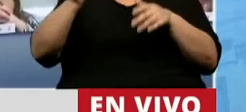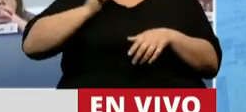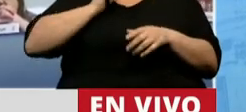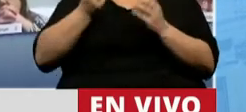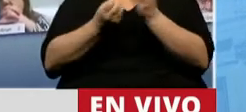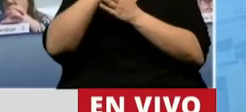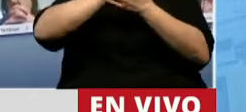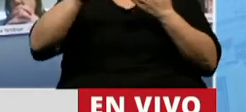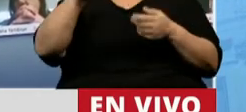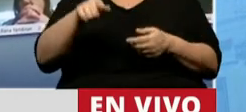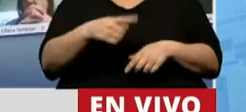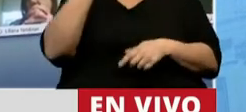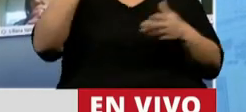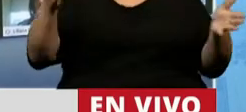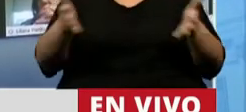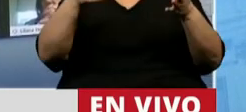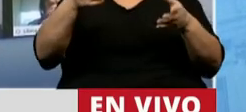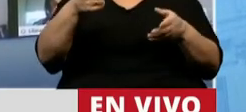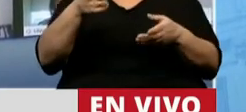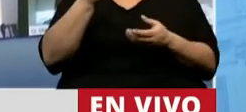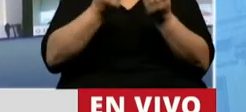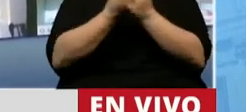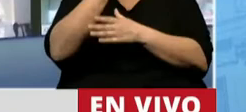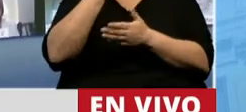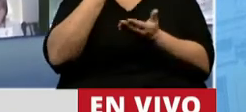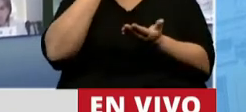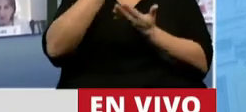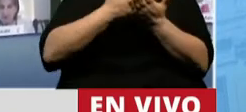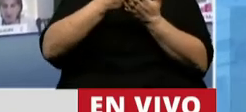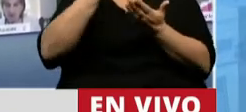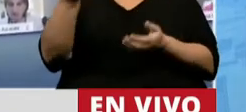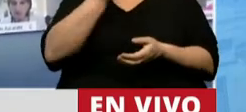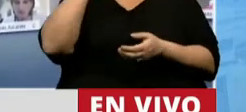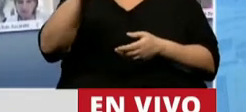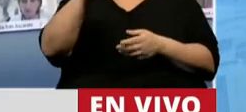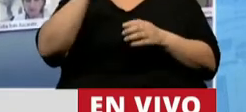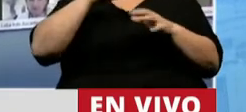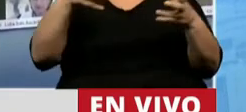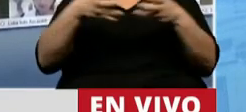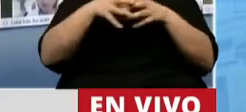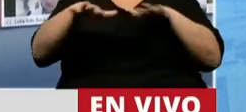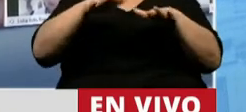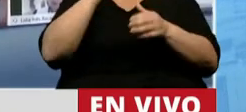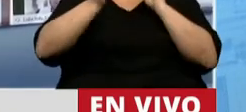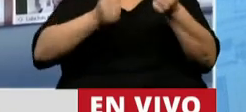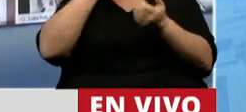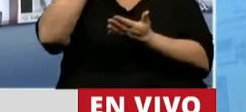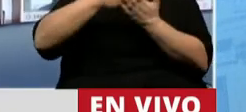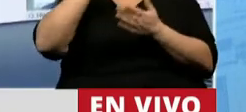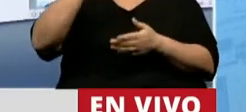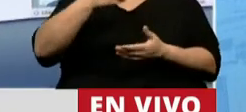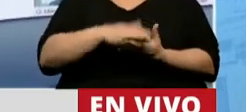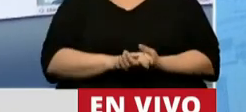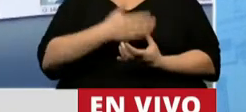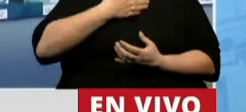la dictadura. Uno de los promotores e impulsores de los documentos claves de la historia del movimiento obrero, como son los documentos de La